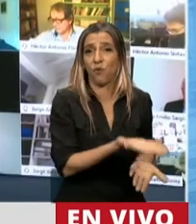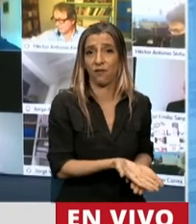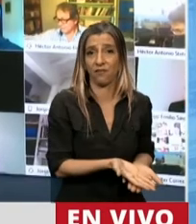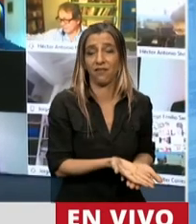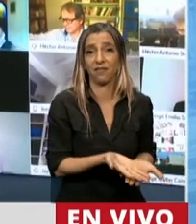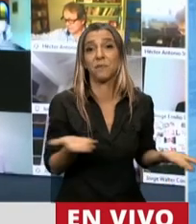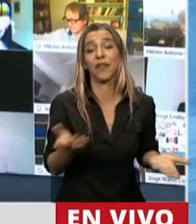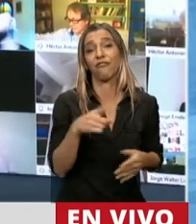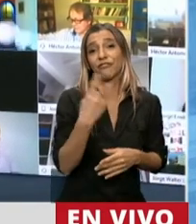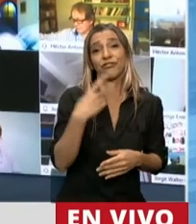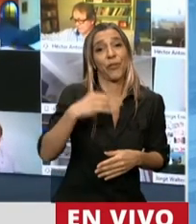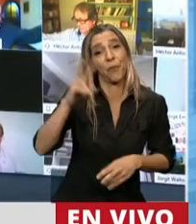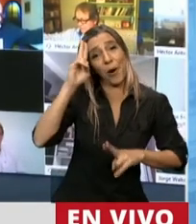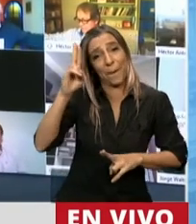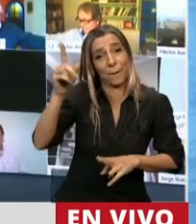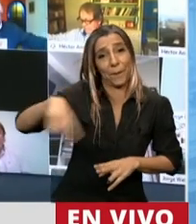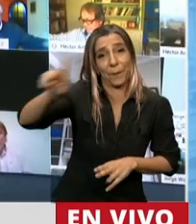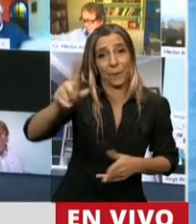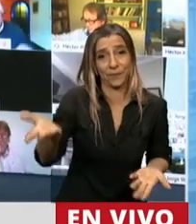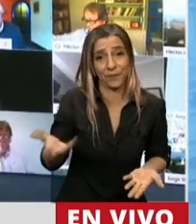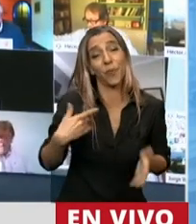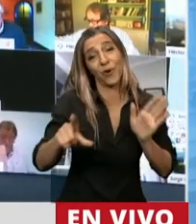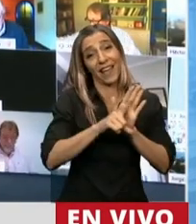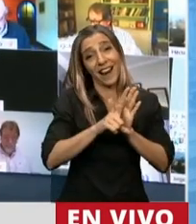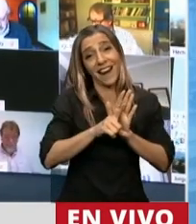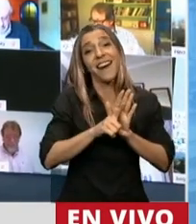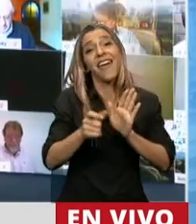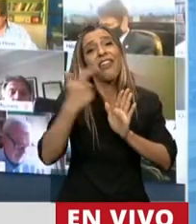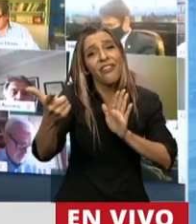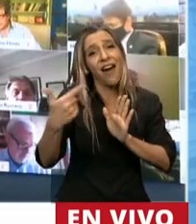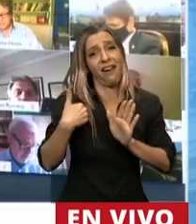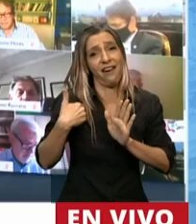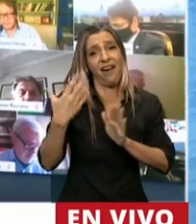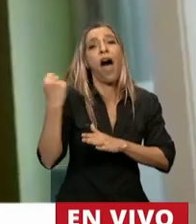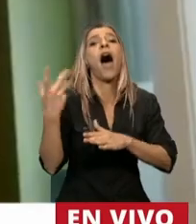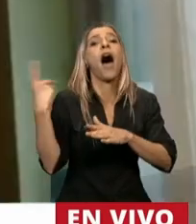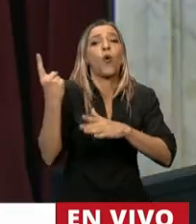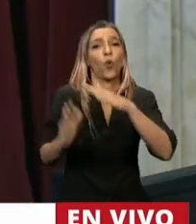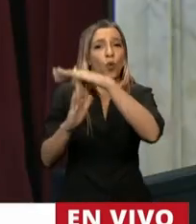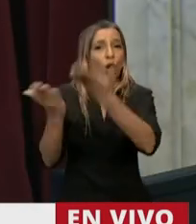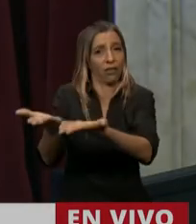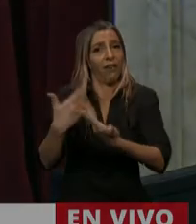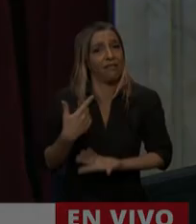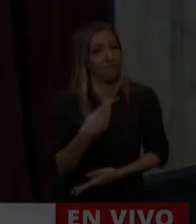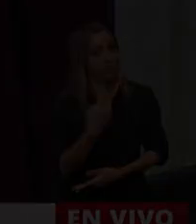tiene la autoridad que la ley le otorga. Muchas gracias, señor presidente. Gracias, diputado Alberto Acef.